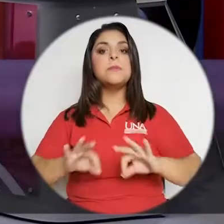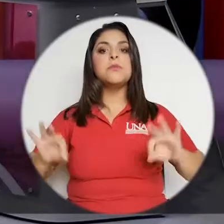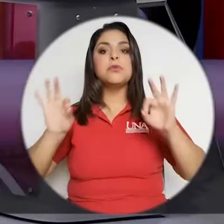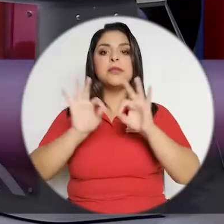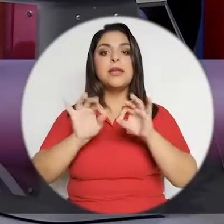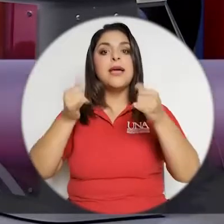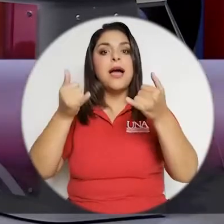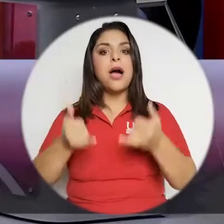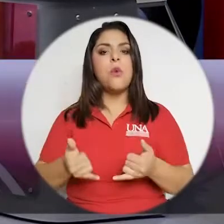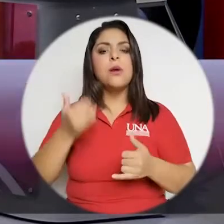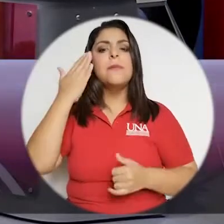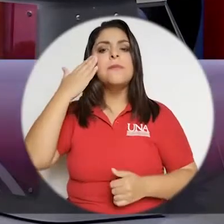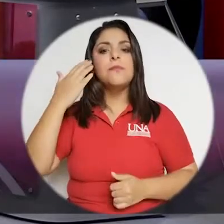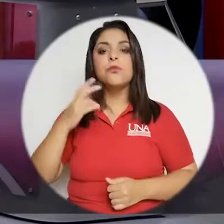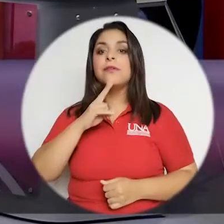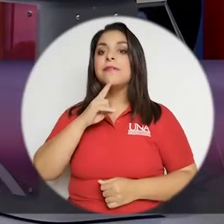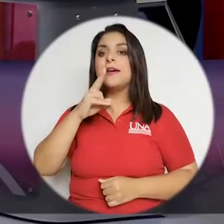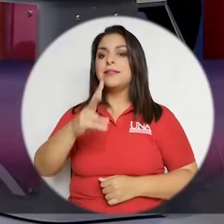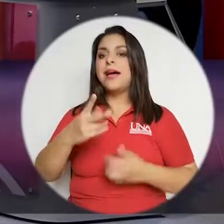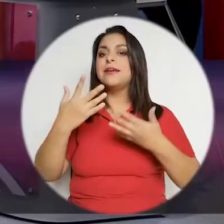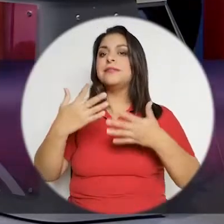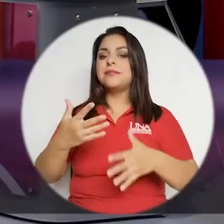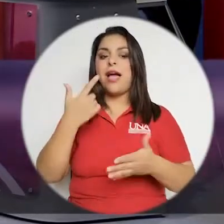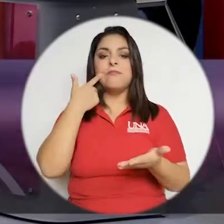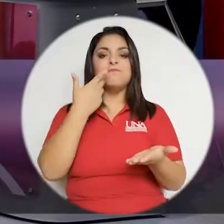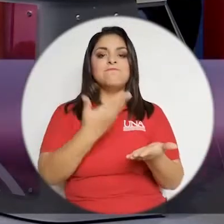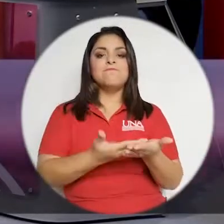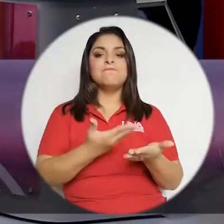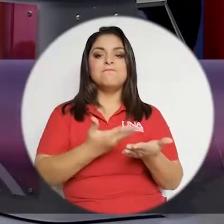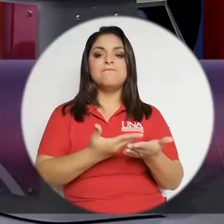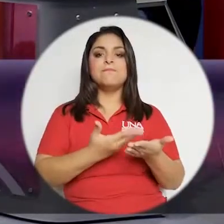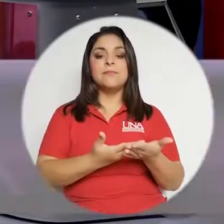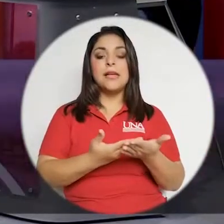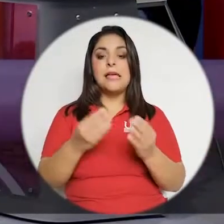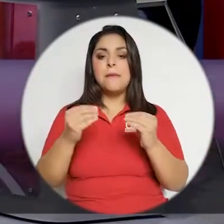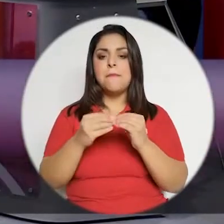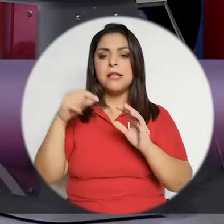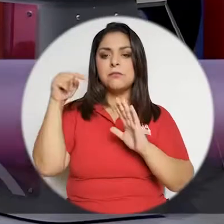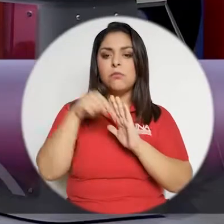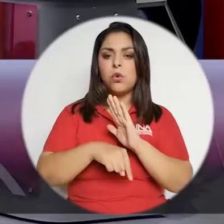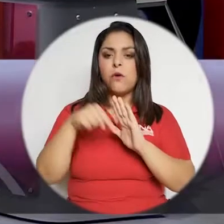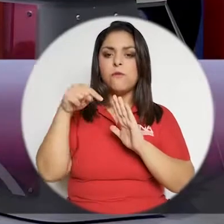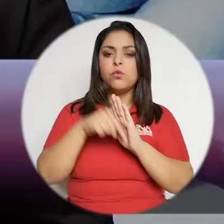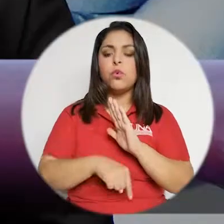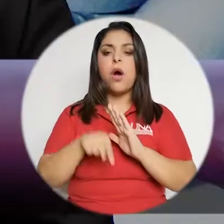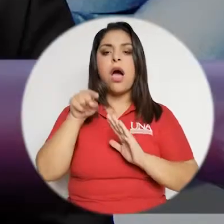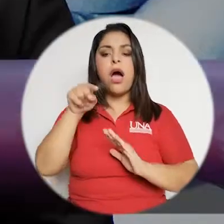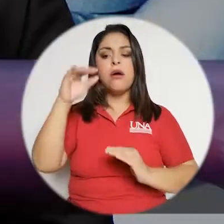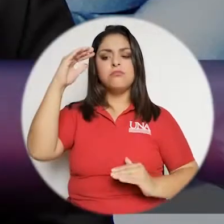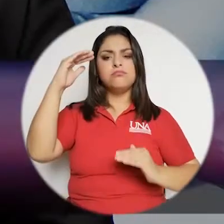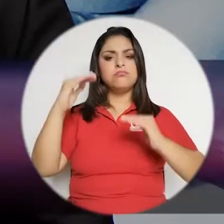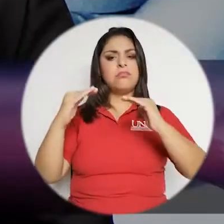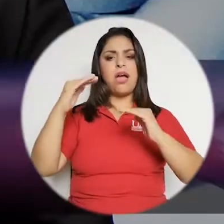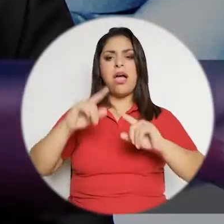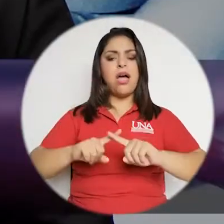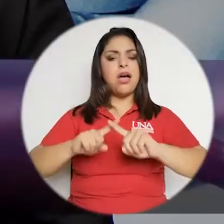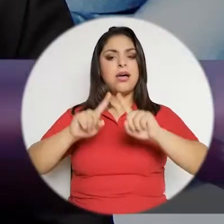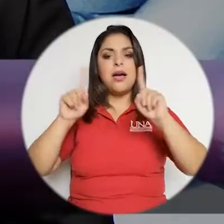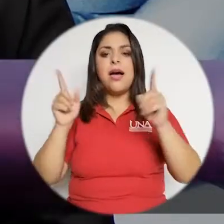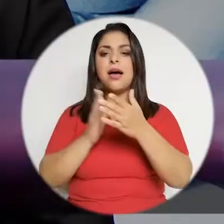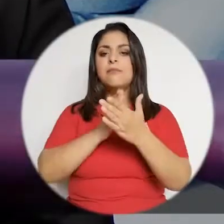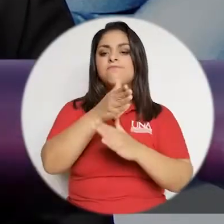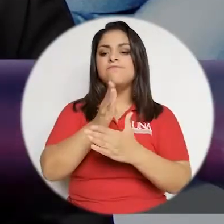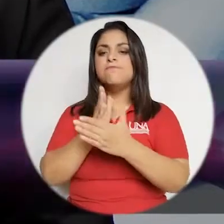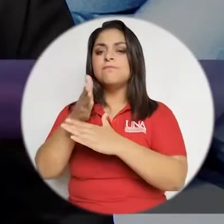Un reto bien importante ahora porque definitivamente quedó en evidencia y se profundizó, ¿verdad?